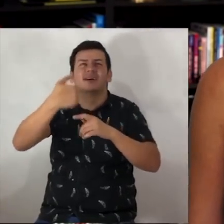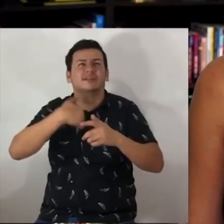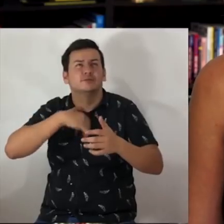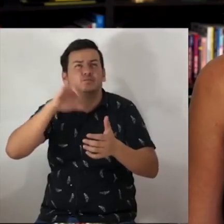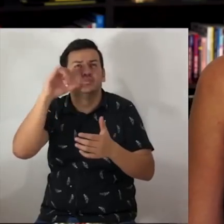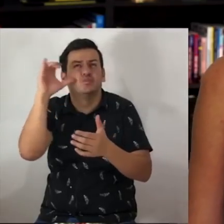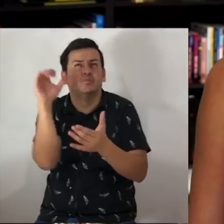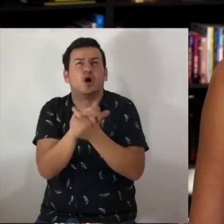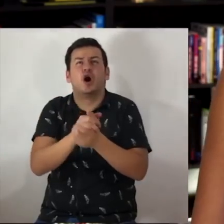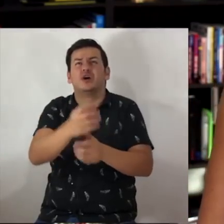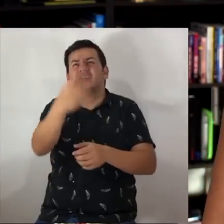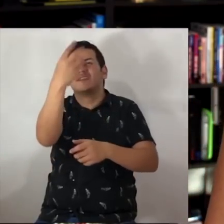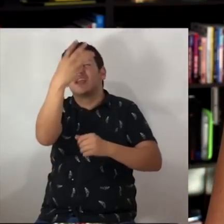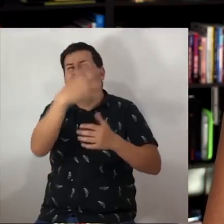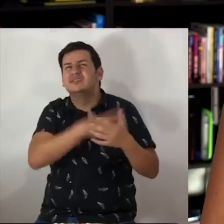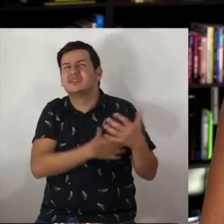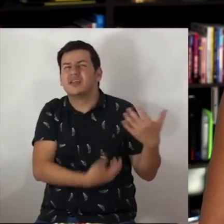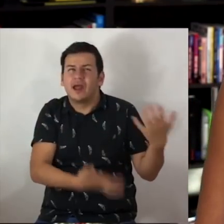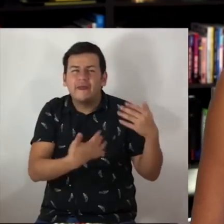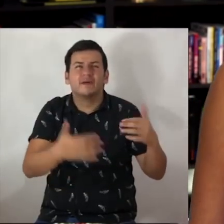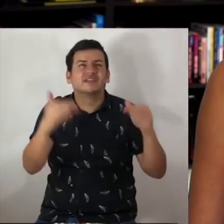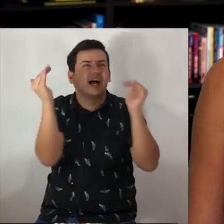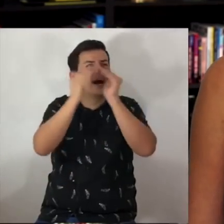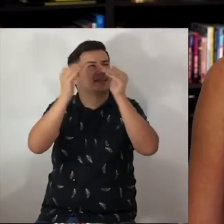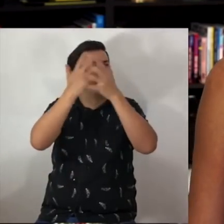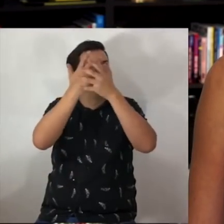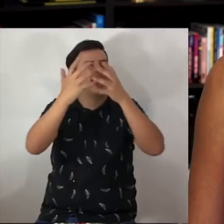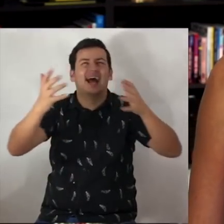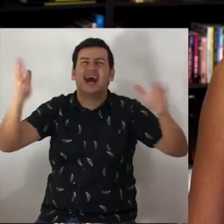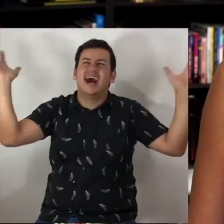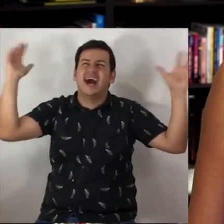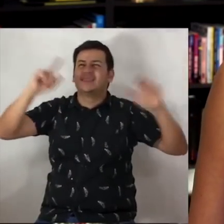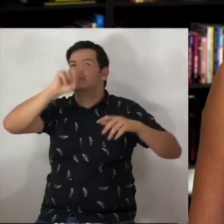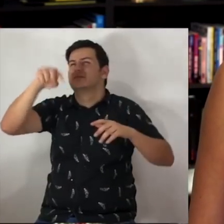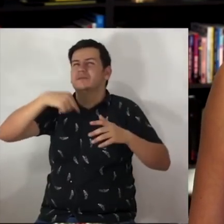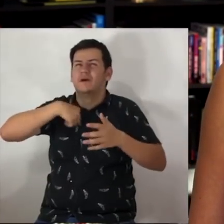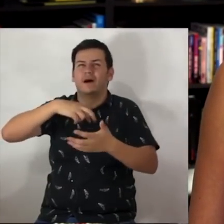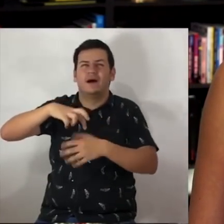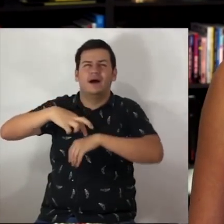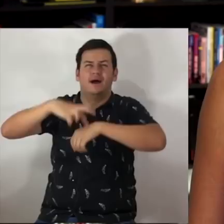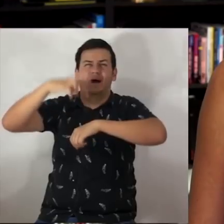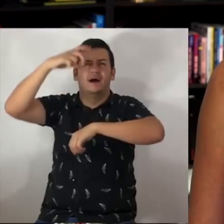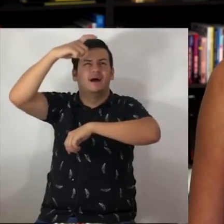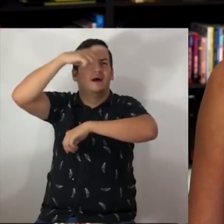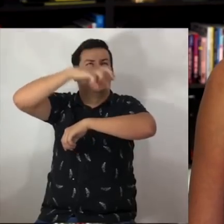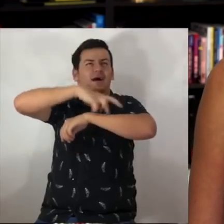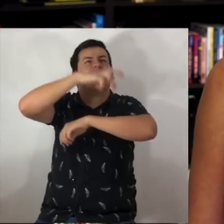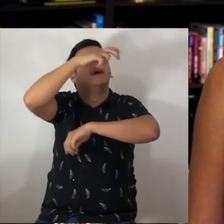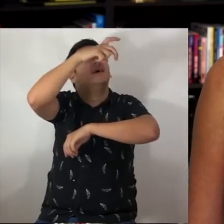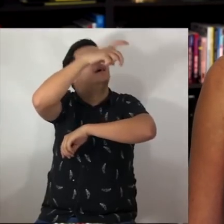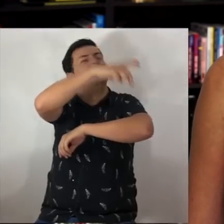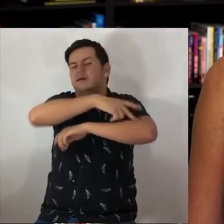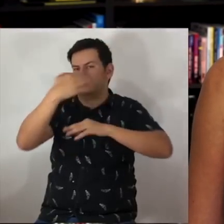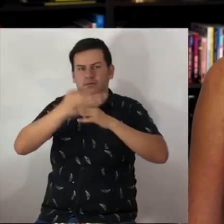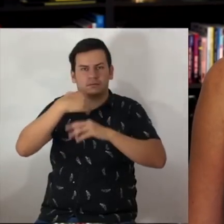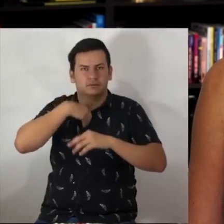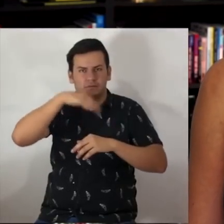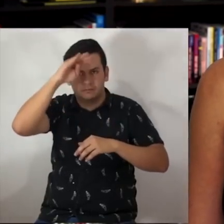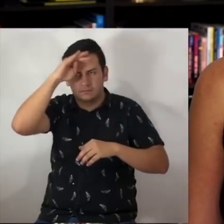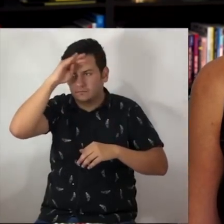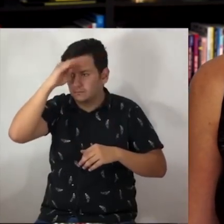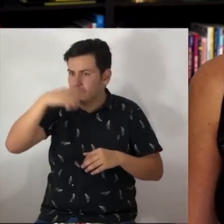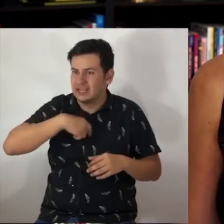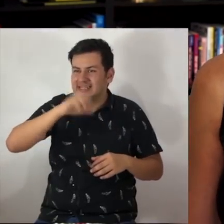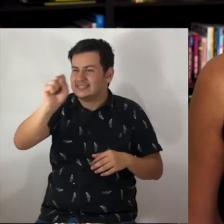tener tres niños pequeños, una casa grande, ser astronauta. Hoy en día solo pienso estimado